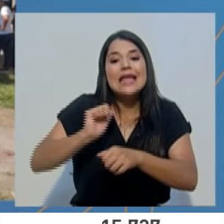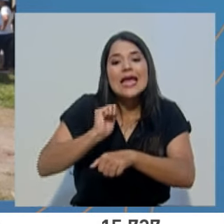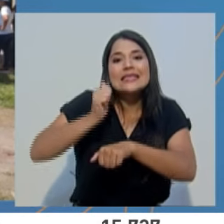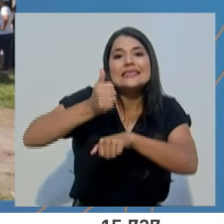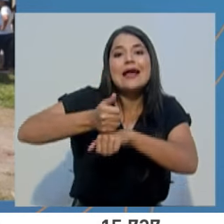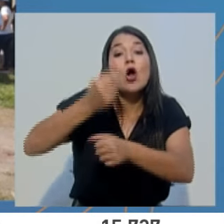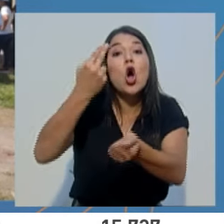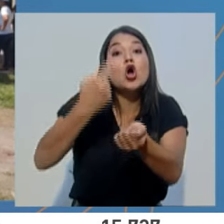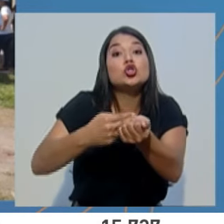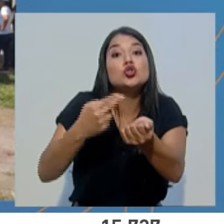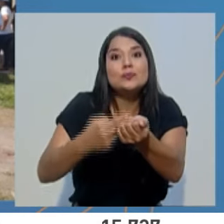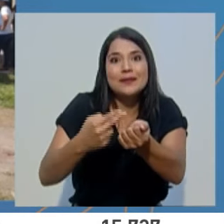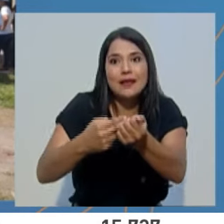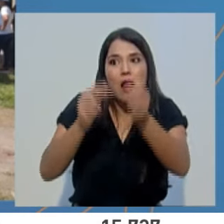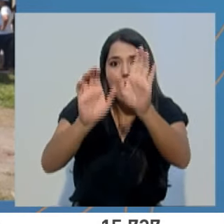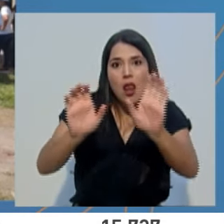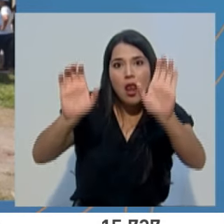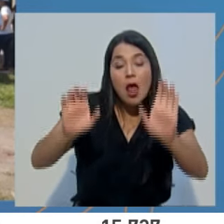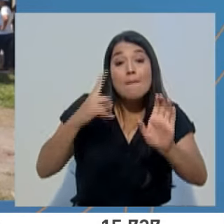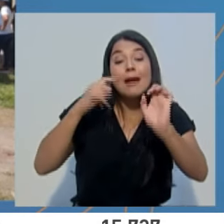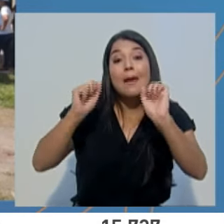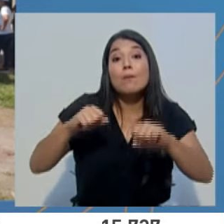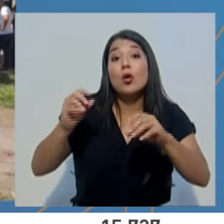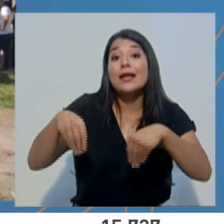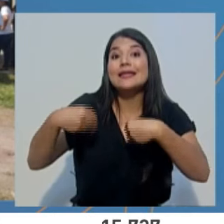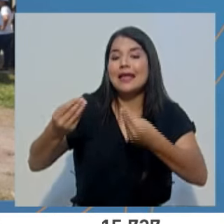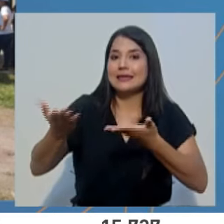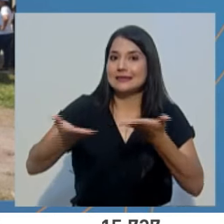unidad médica móvil para prestación de servicios de salud.